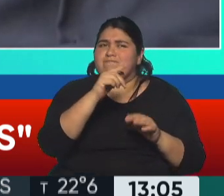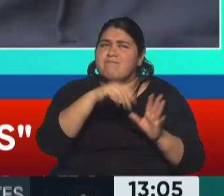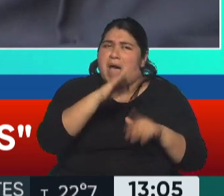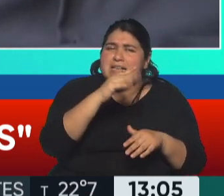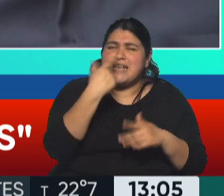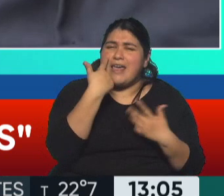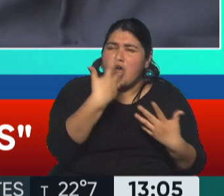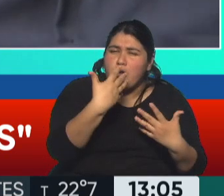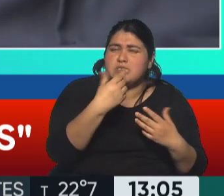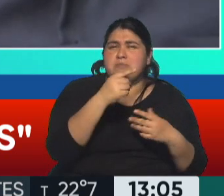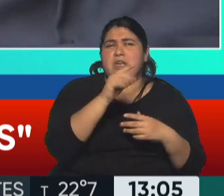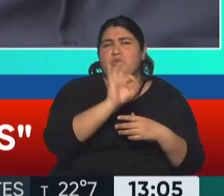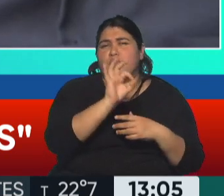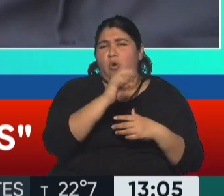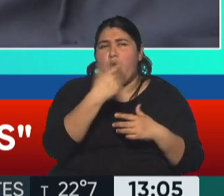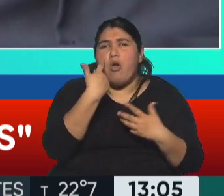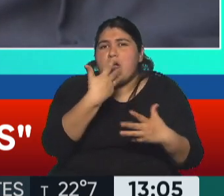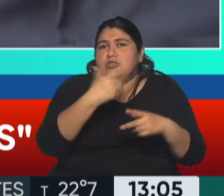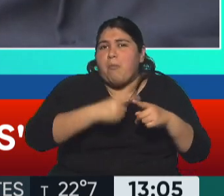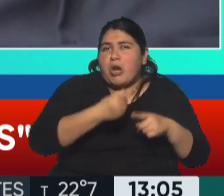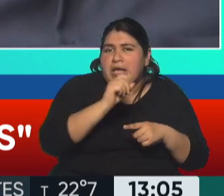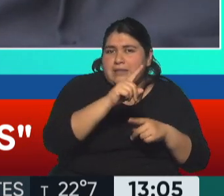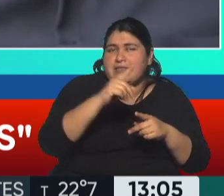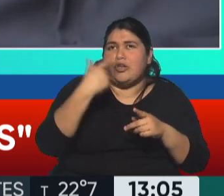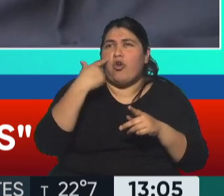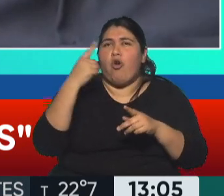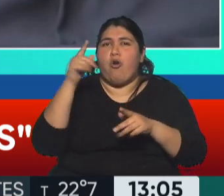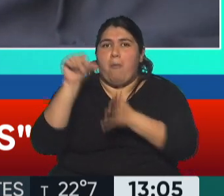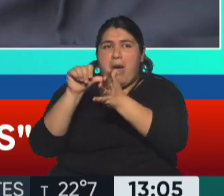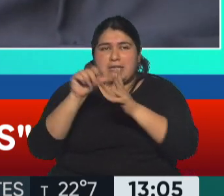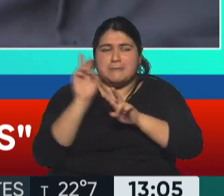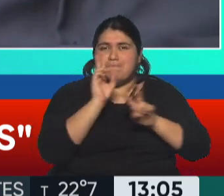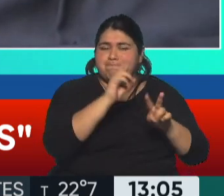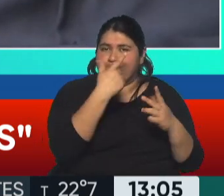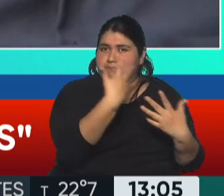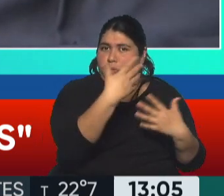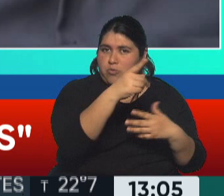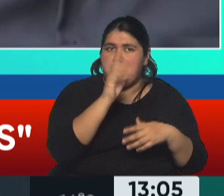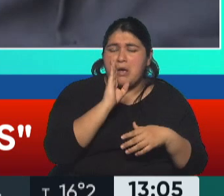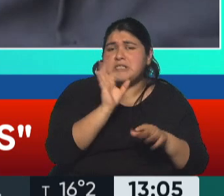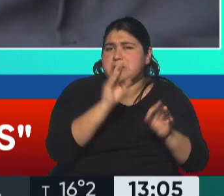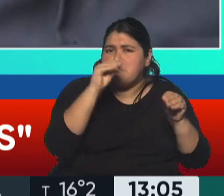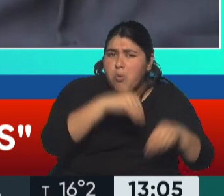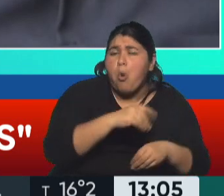reconocimiento y también de la hegemonía política de Estados Unidos en el mundo, es recuperable o ya está, es así?